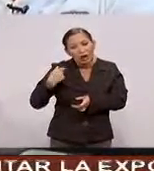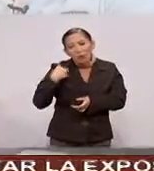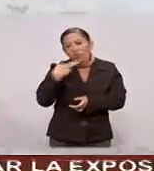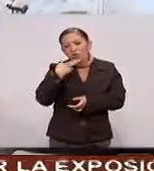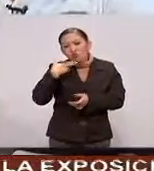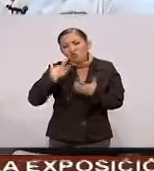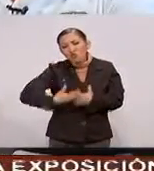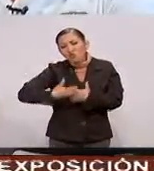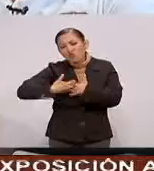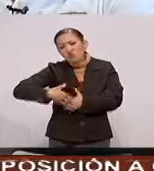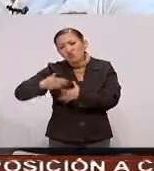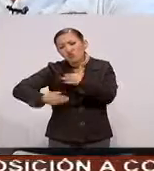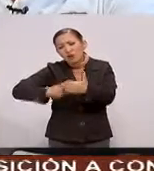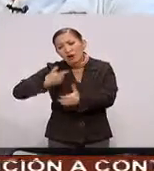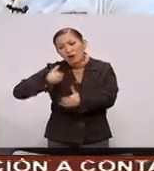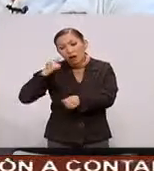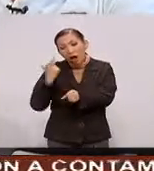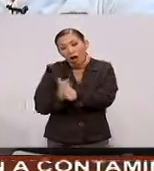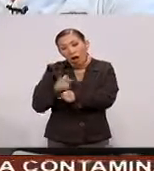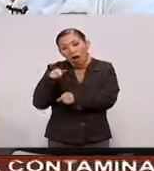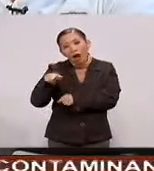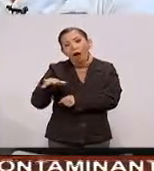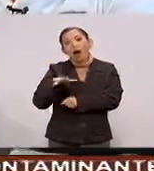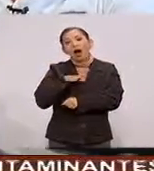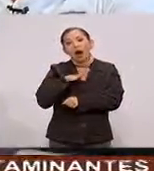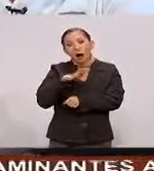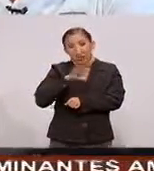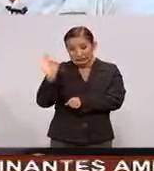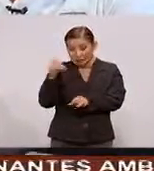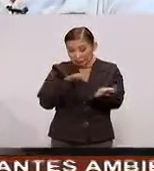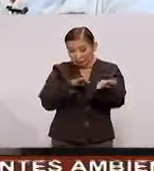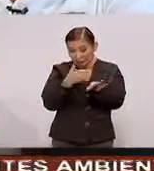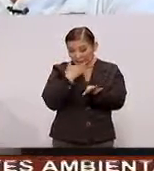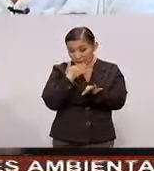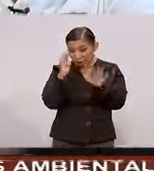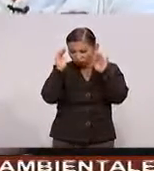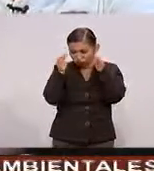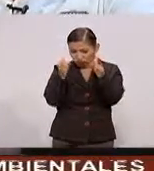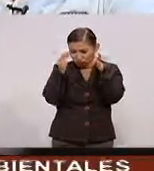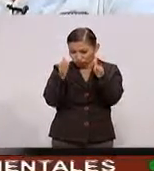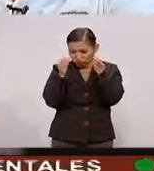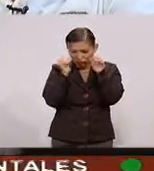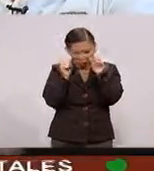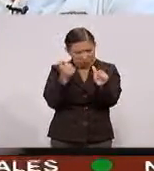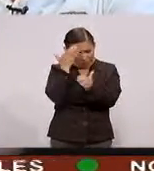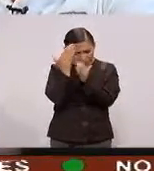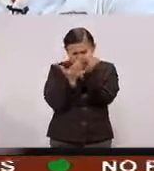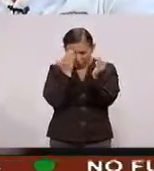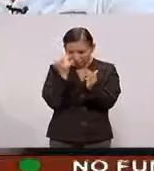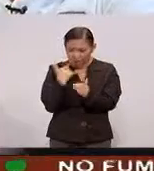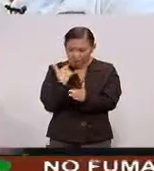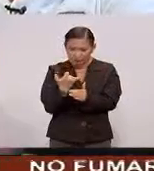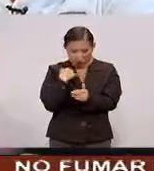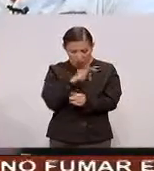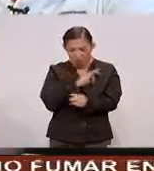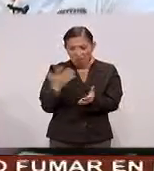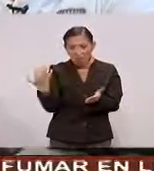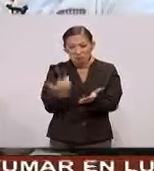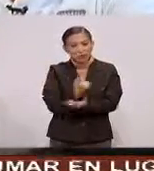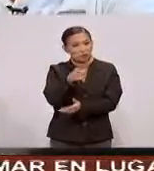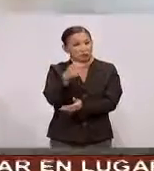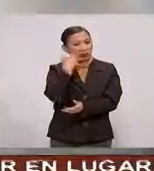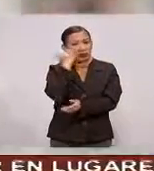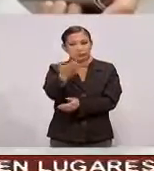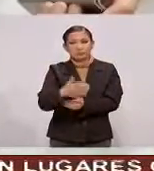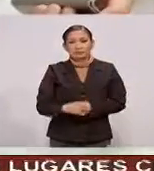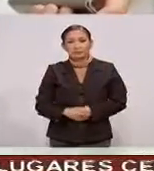funcionaban Entonces me di cuenta Que si trabajas bien Y tienes dedicación Y esfuerzo Puedes lograr Lo que